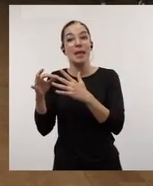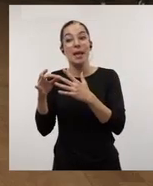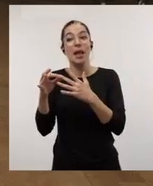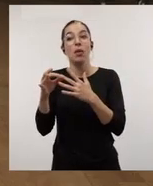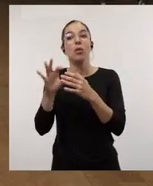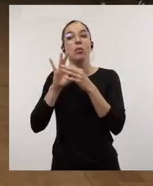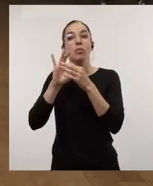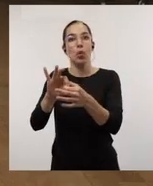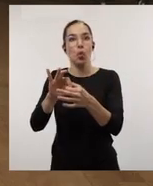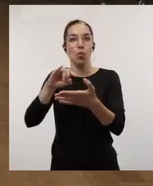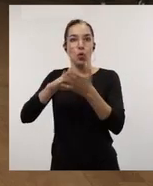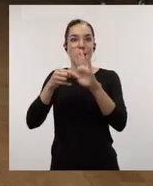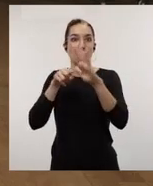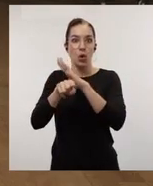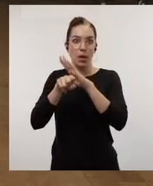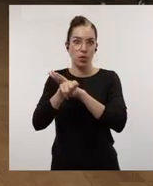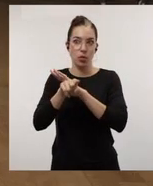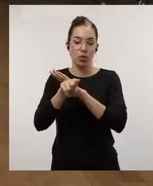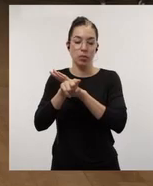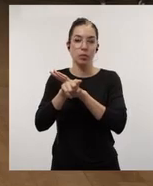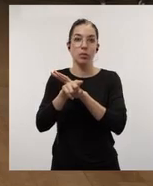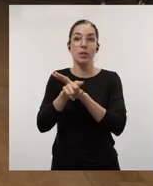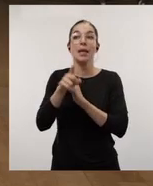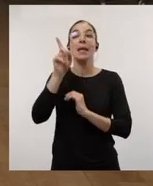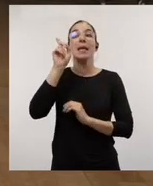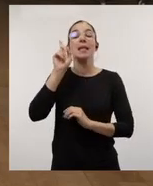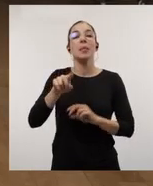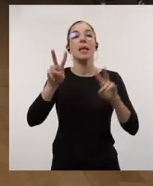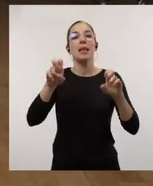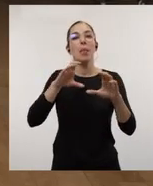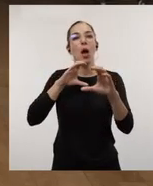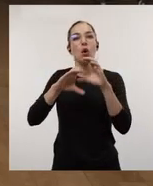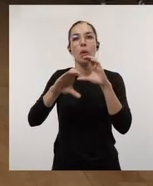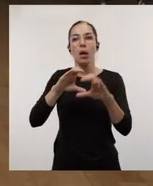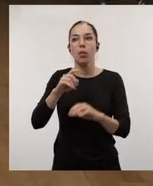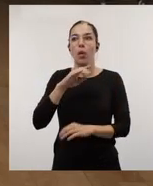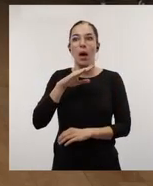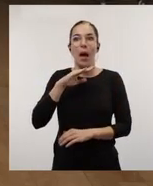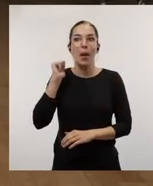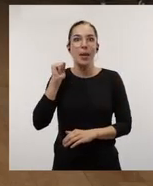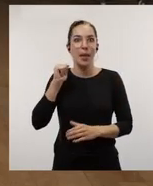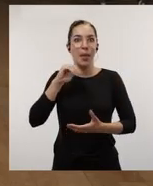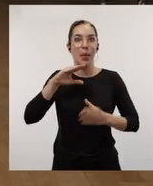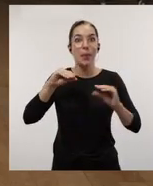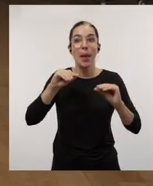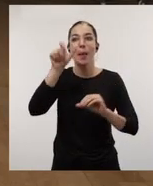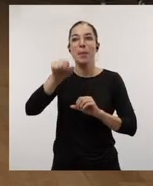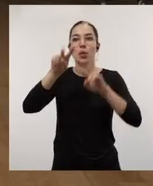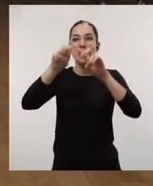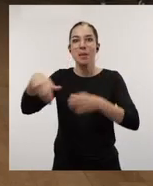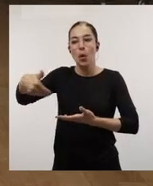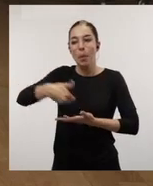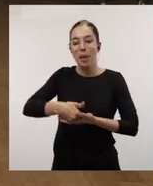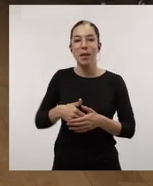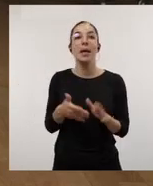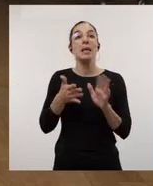liderazgo va unido a esa gestión de proyectos de la que hablábamos y la comunicación también es una habilidad blanda demandada por